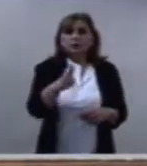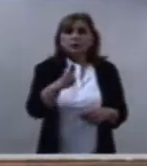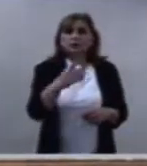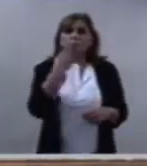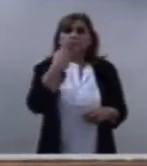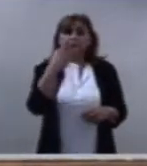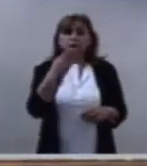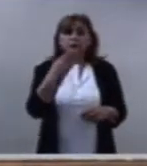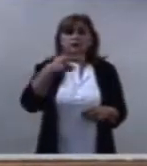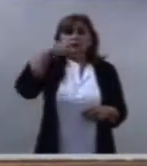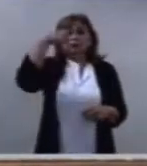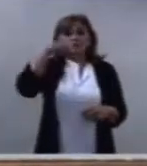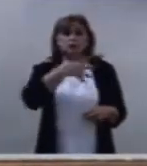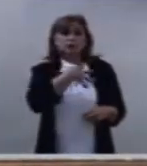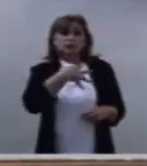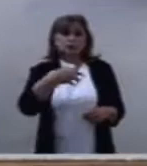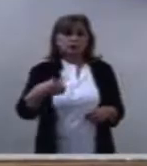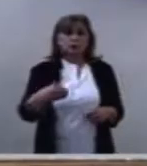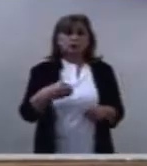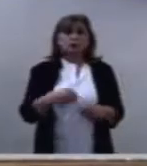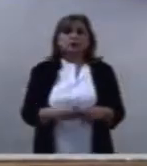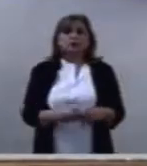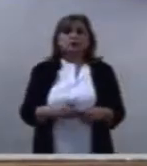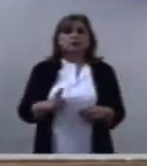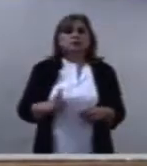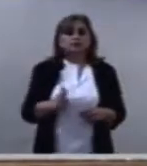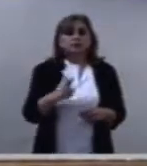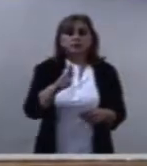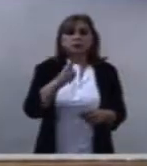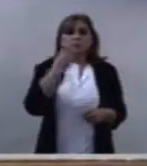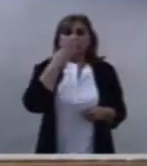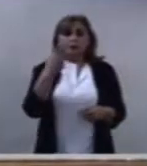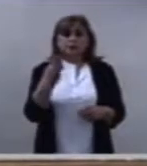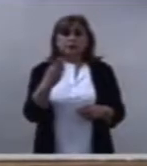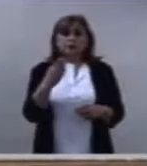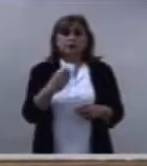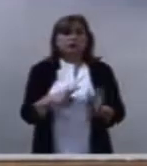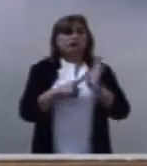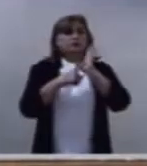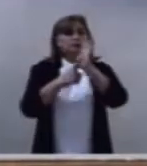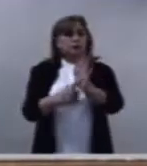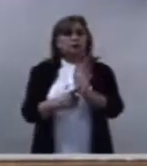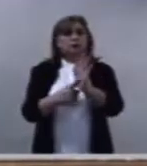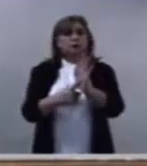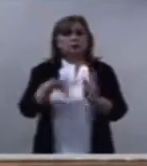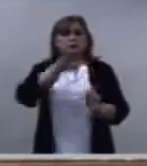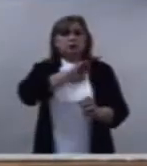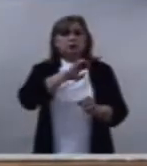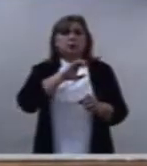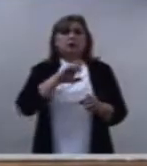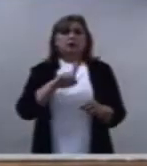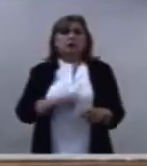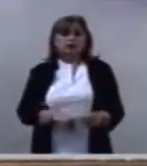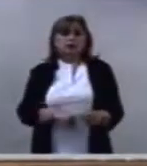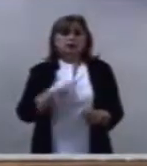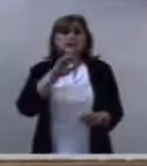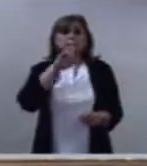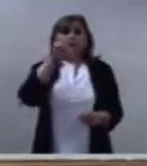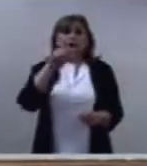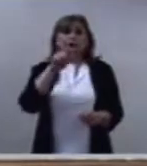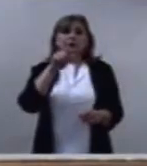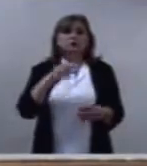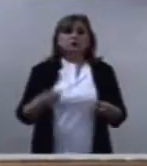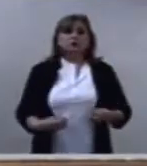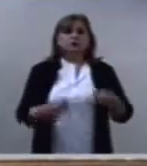oportuna y sobre todo dar el mejor ejemplo que puedan y